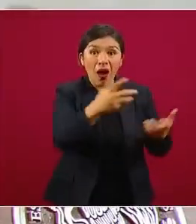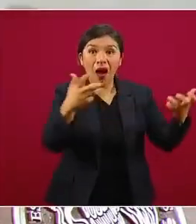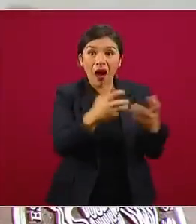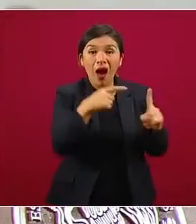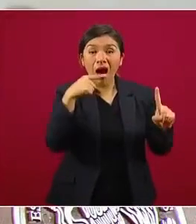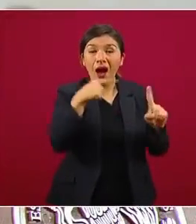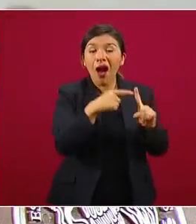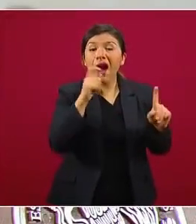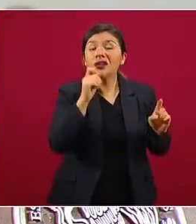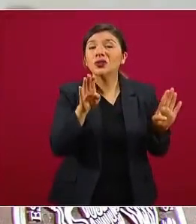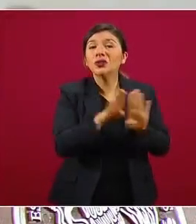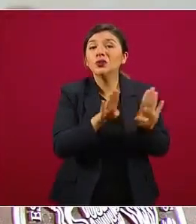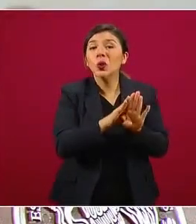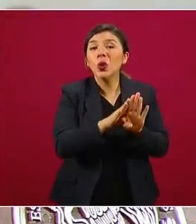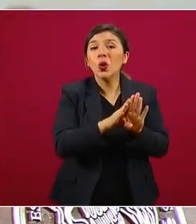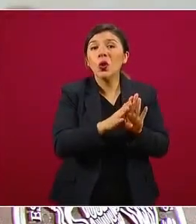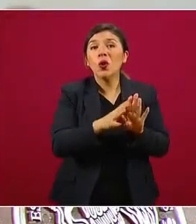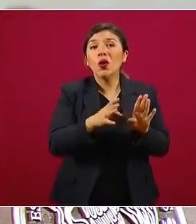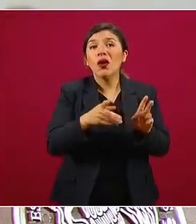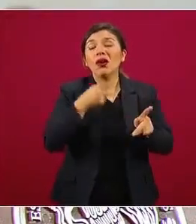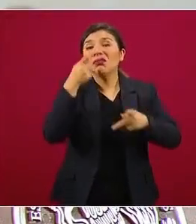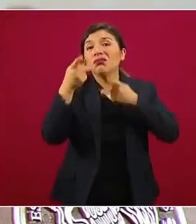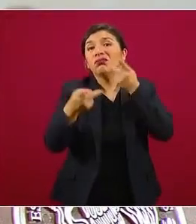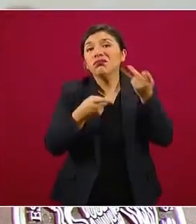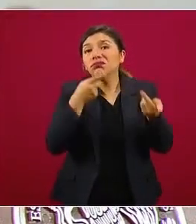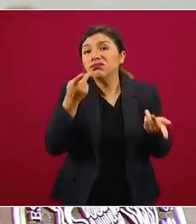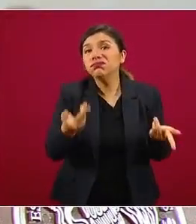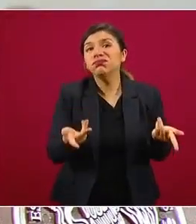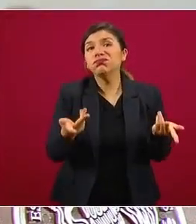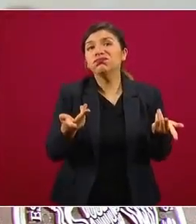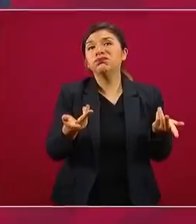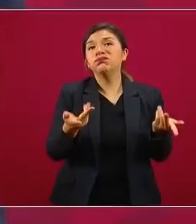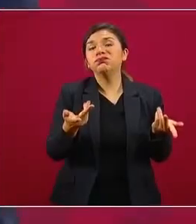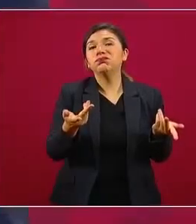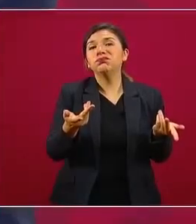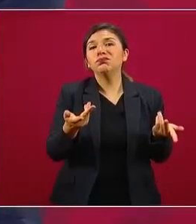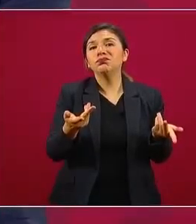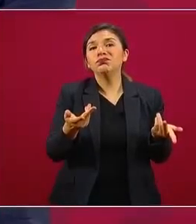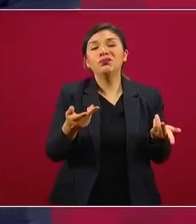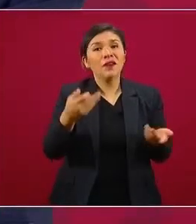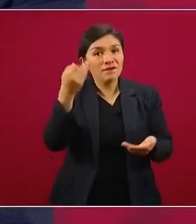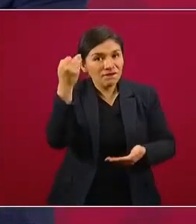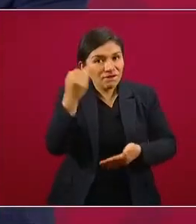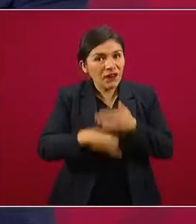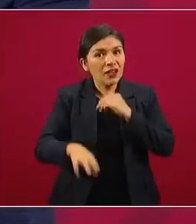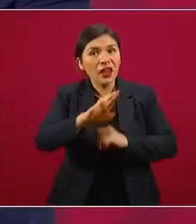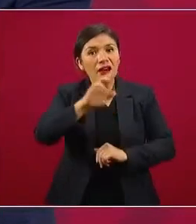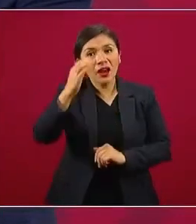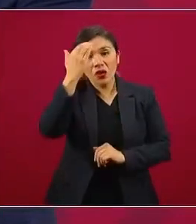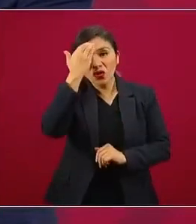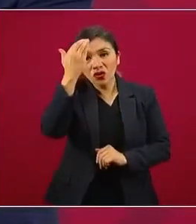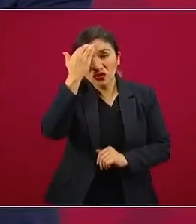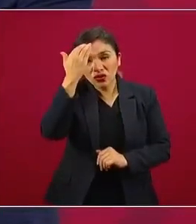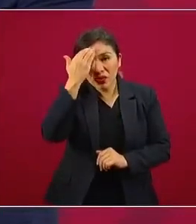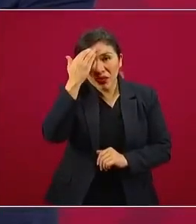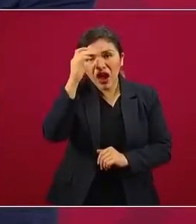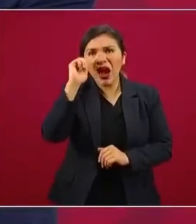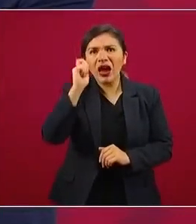el que no se reconozcan las gestas